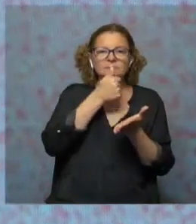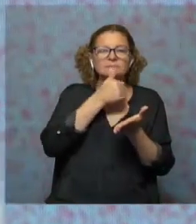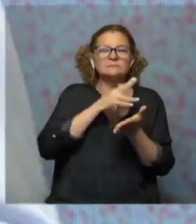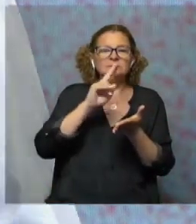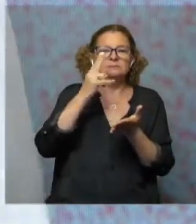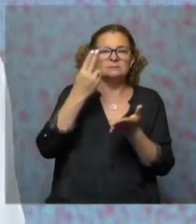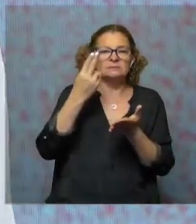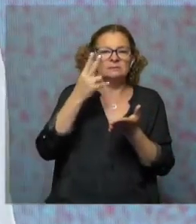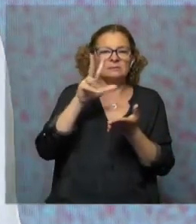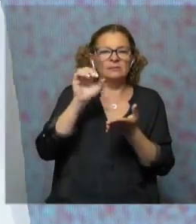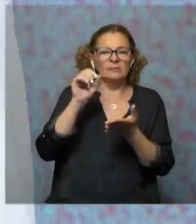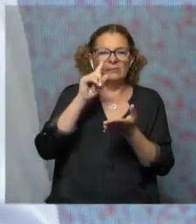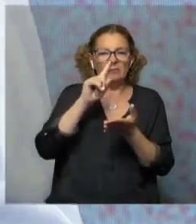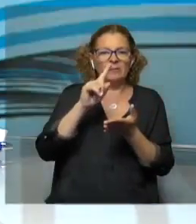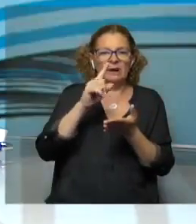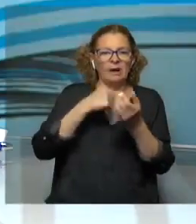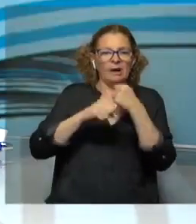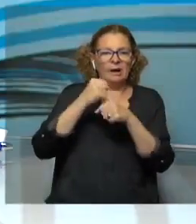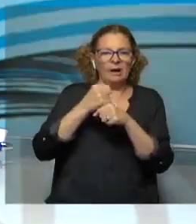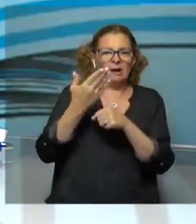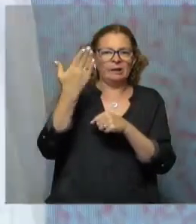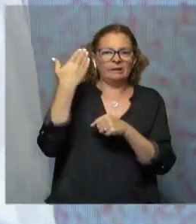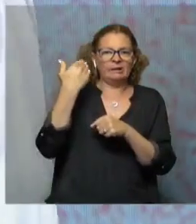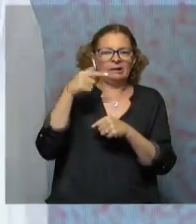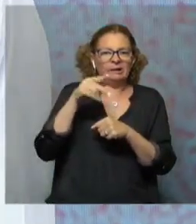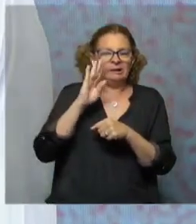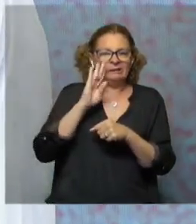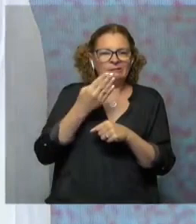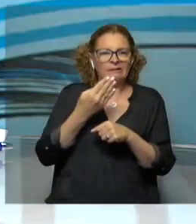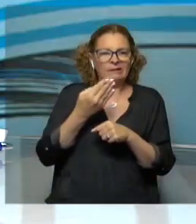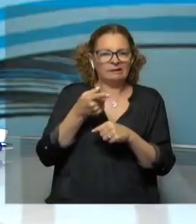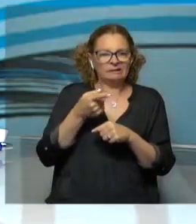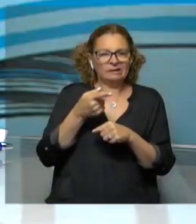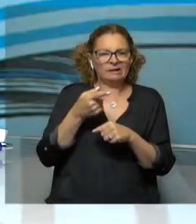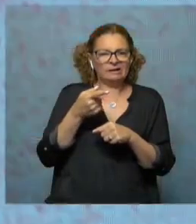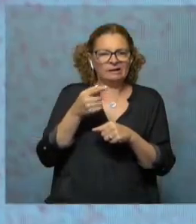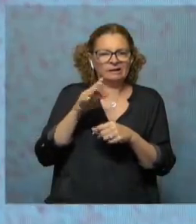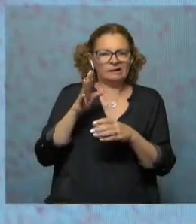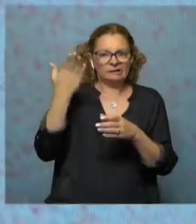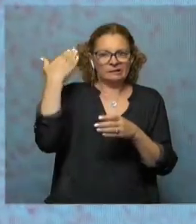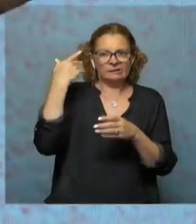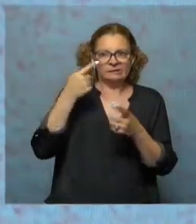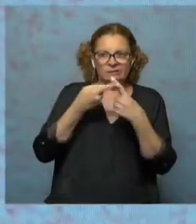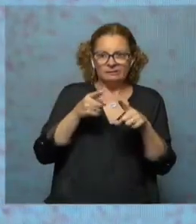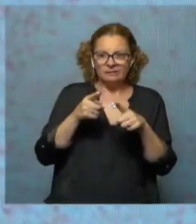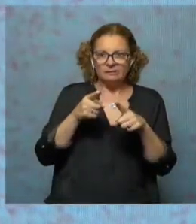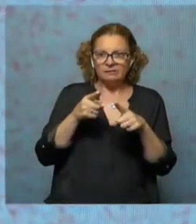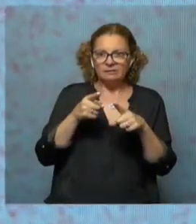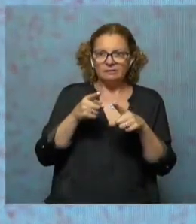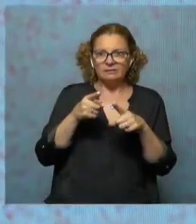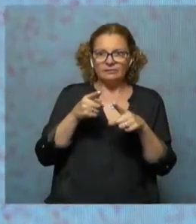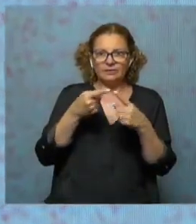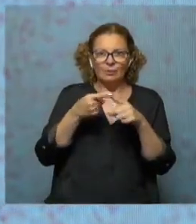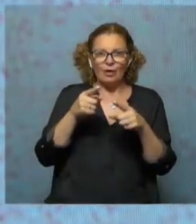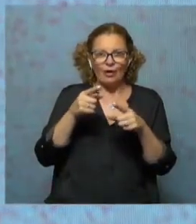Uruguay a 30.000 años para atrás. Me pareció, me pareció... Me parece que todo eso sucedía en otros lugares, ¿no? Claro. Para los niños, como hablar de